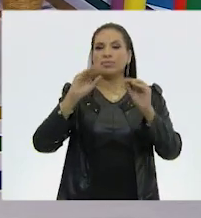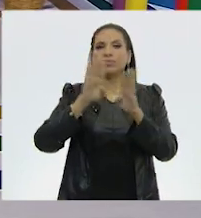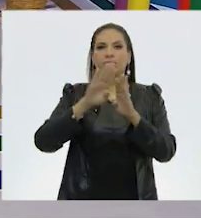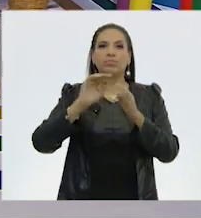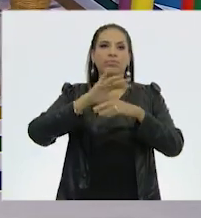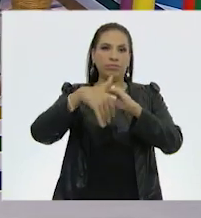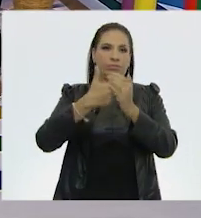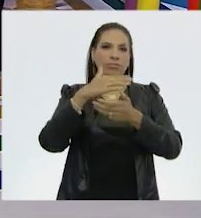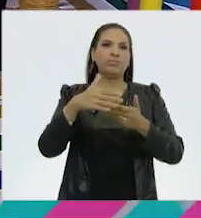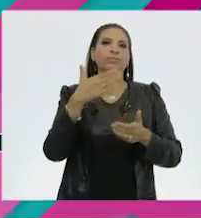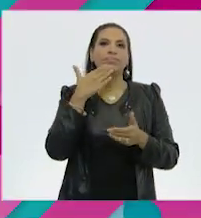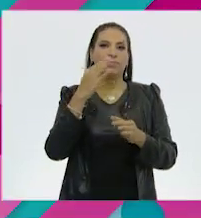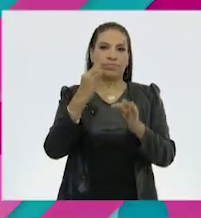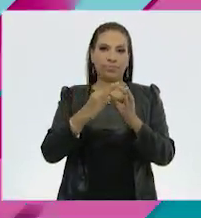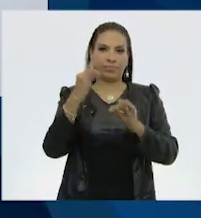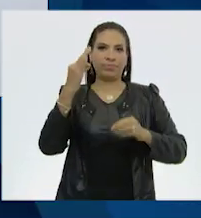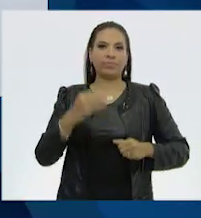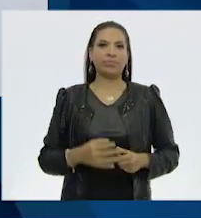las manos correctamente.